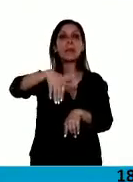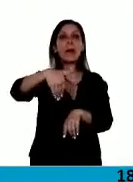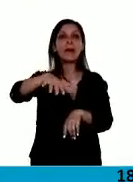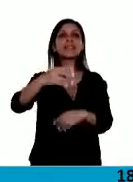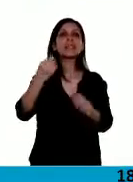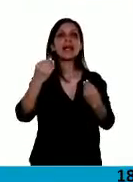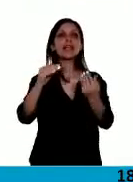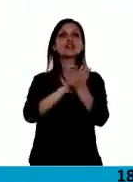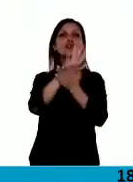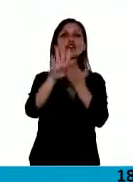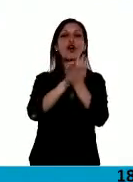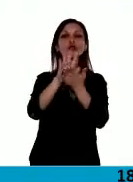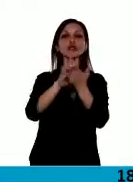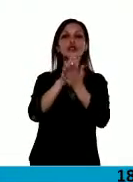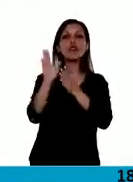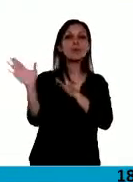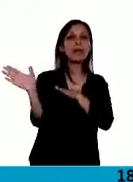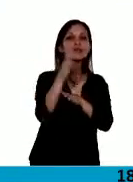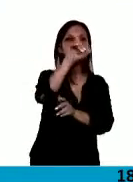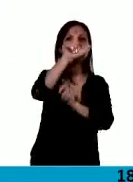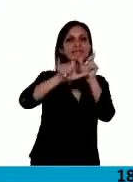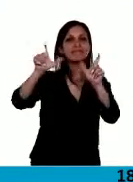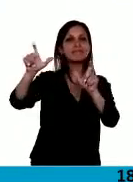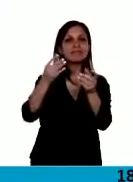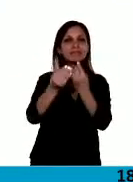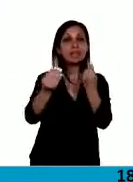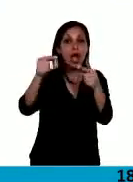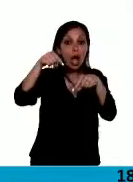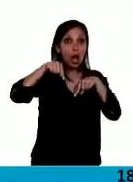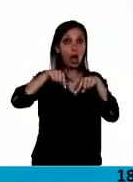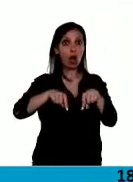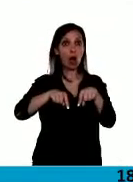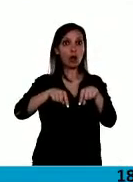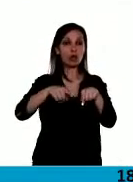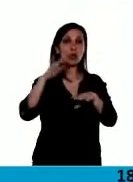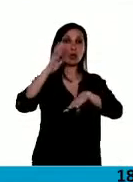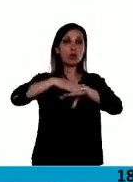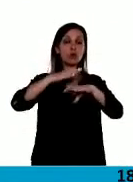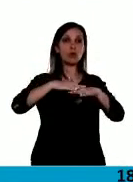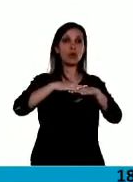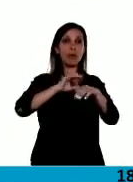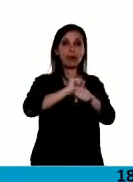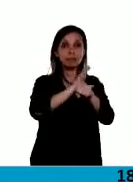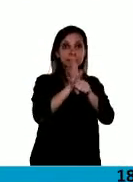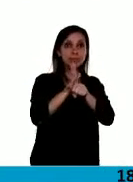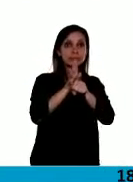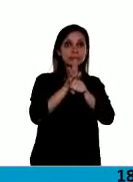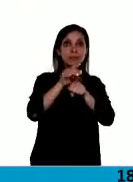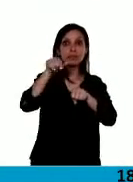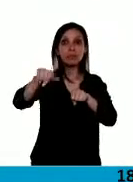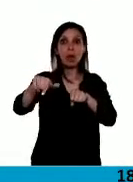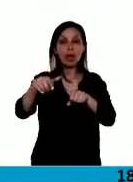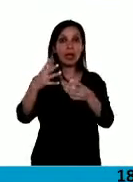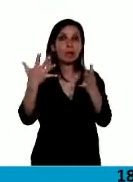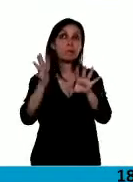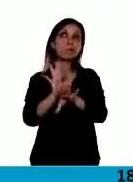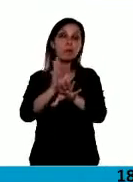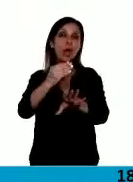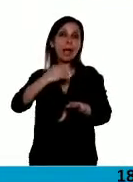para todo un pueblo que hoy, lamentablemente después de esta pandemia, queda prácticamente sin esperanzas.